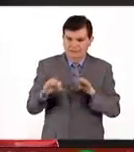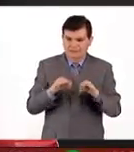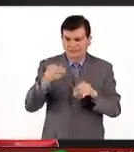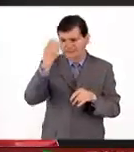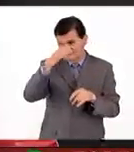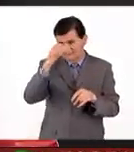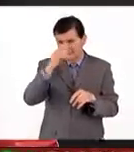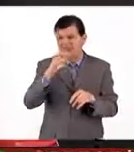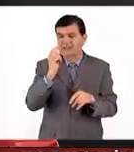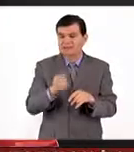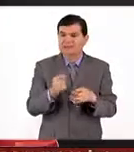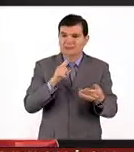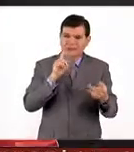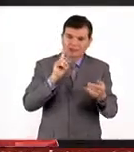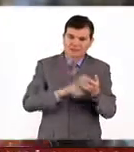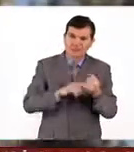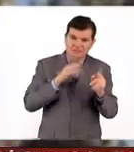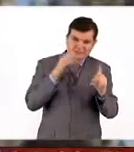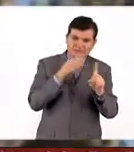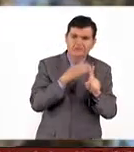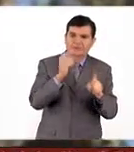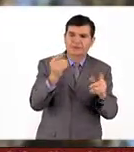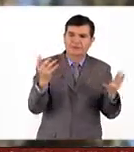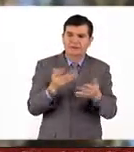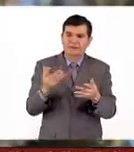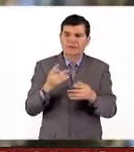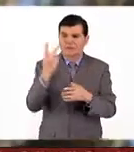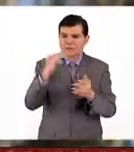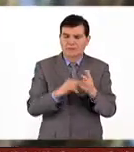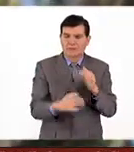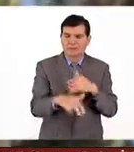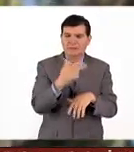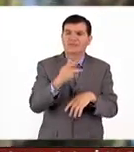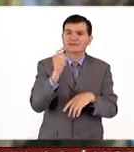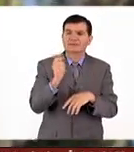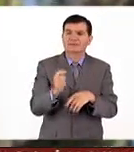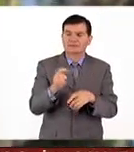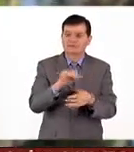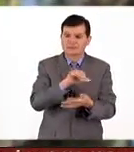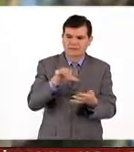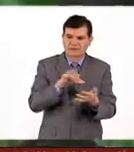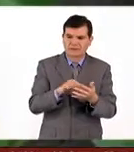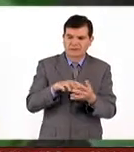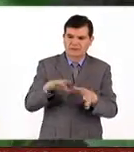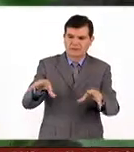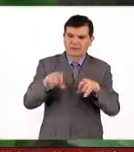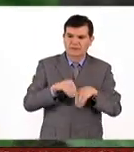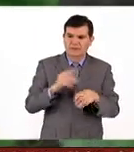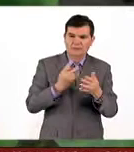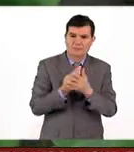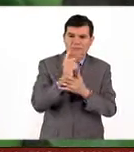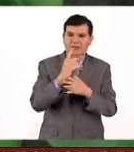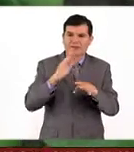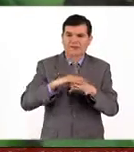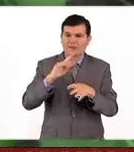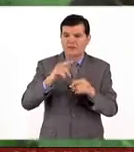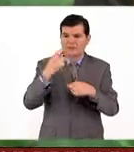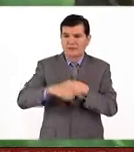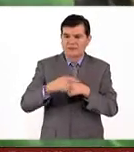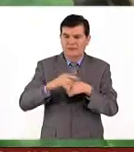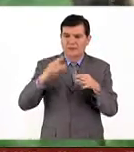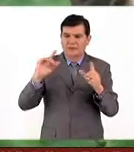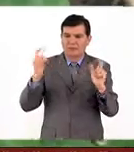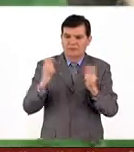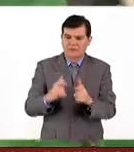experiencia, está en algo que hemos creado a partir del año 2013, que es el centro de adopción de plantas mexicanas en peligro de